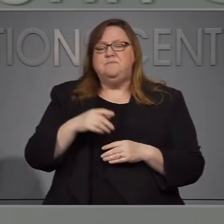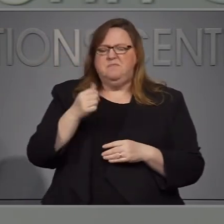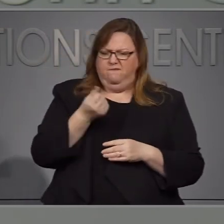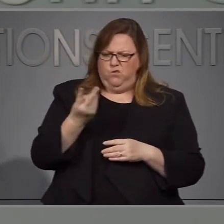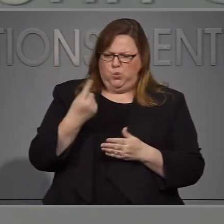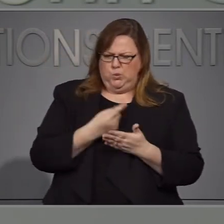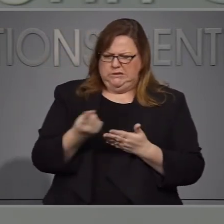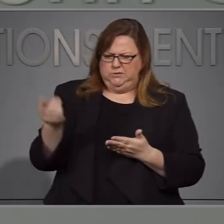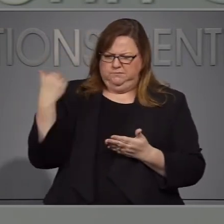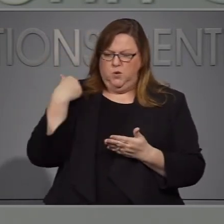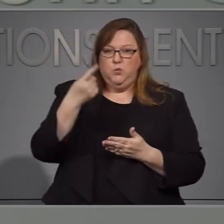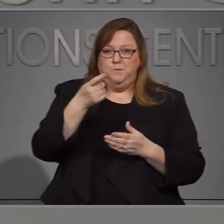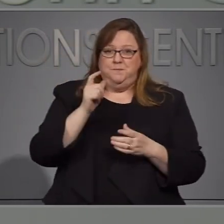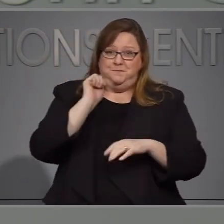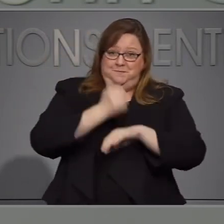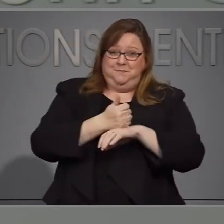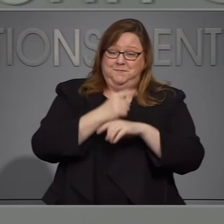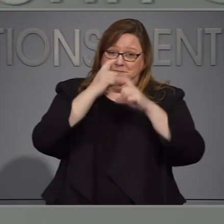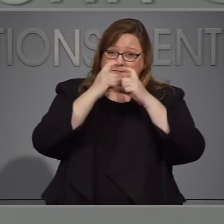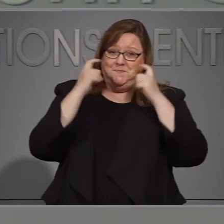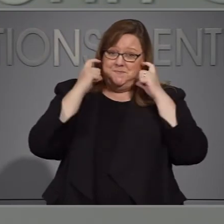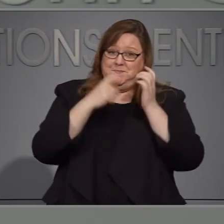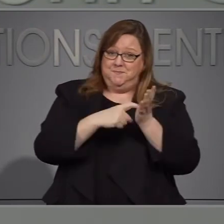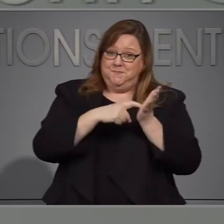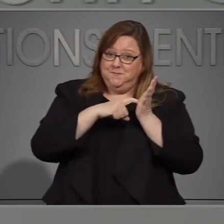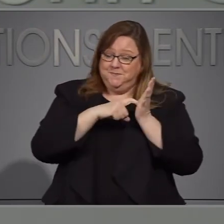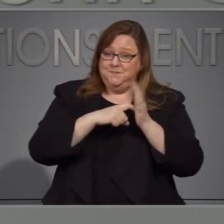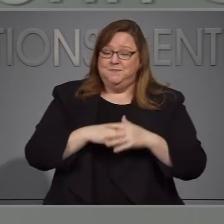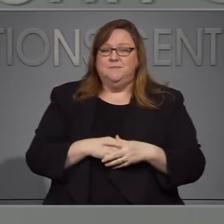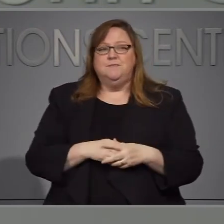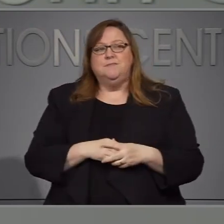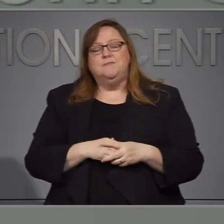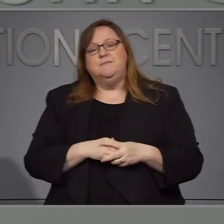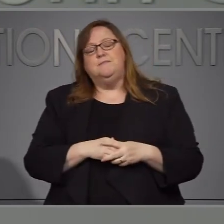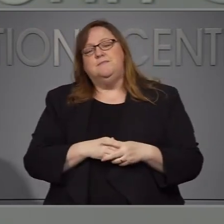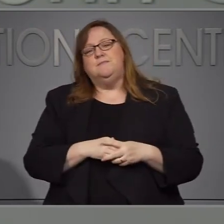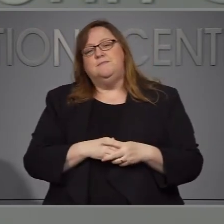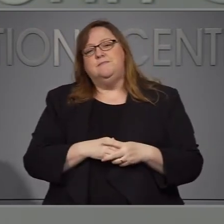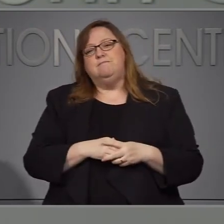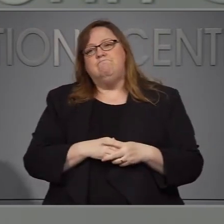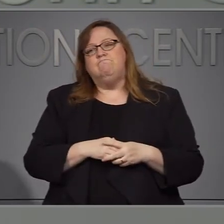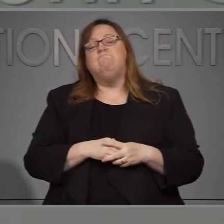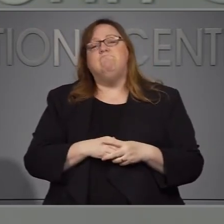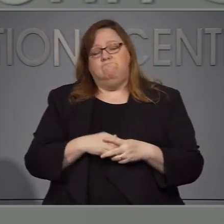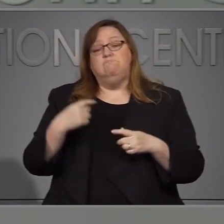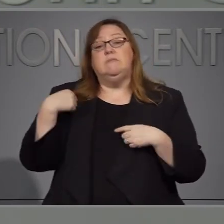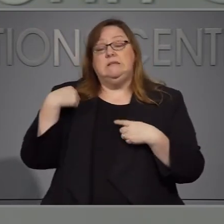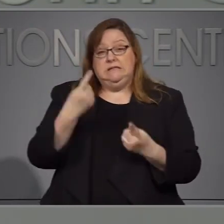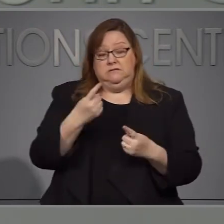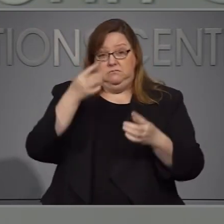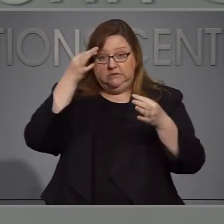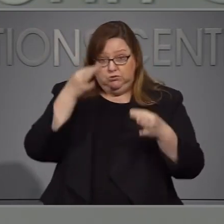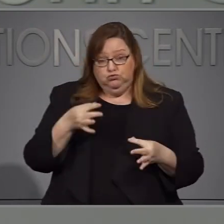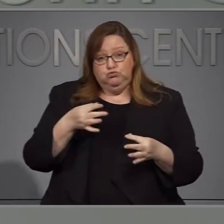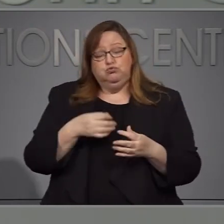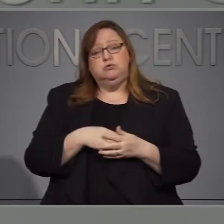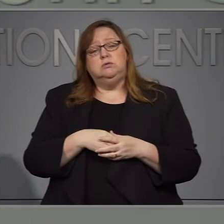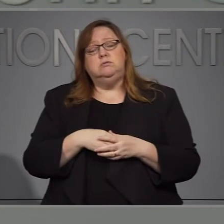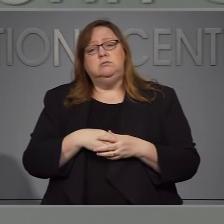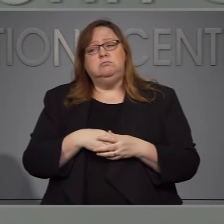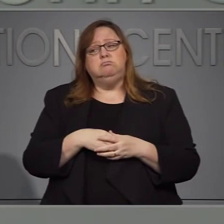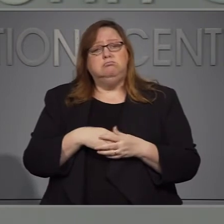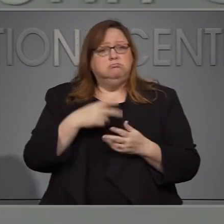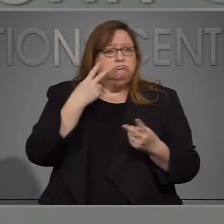Han pasado varios días desde que comenzó la obligación de utilizar mascarillas. Ha habido algún cambio